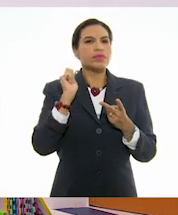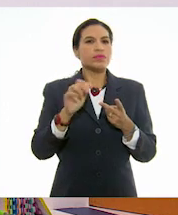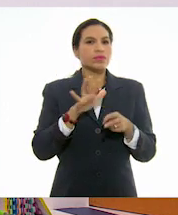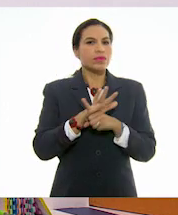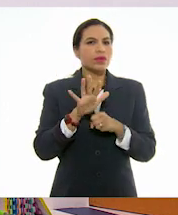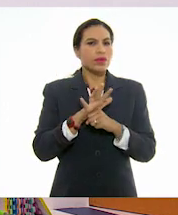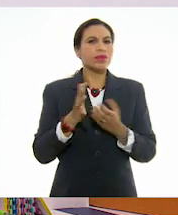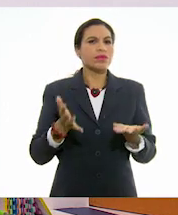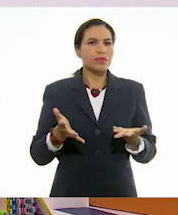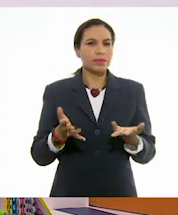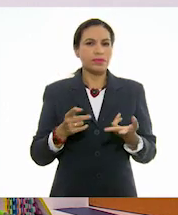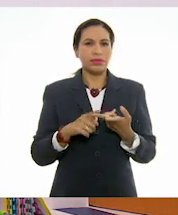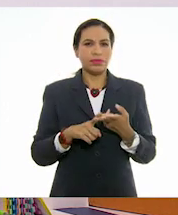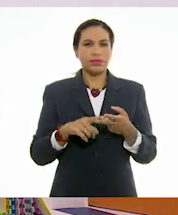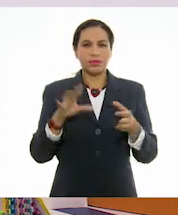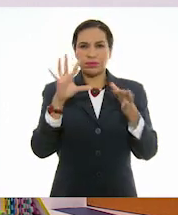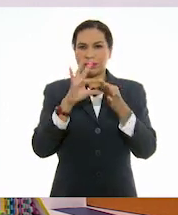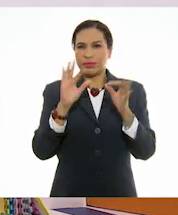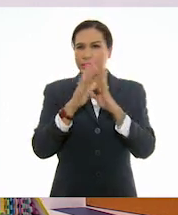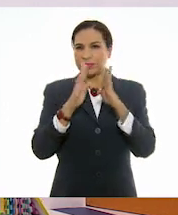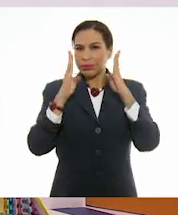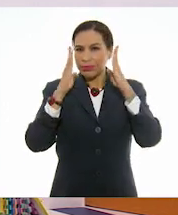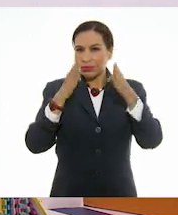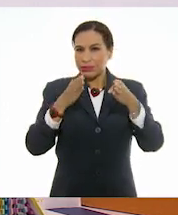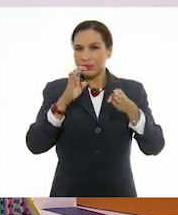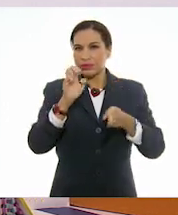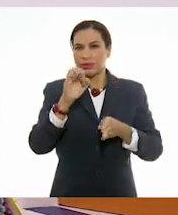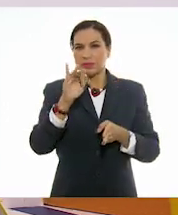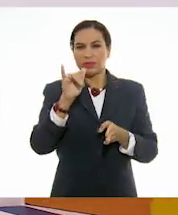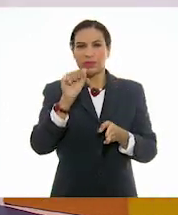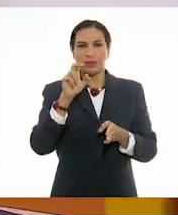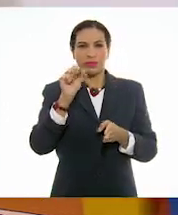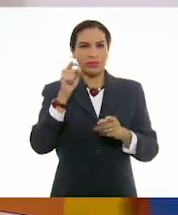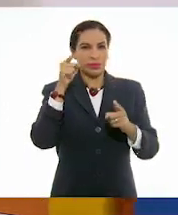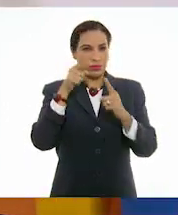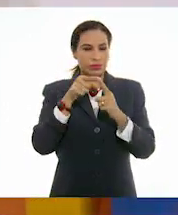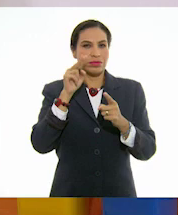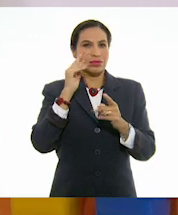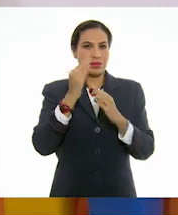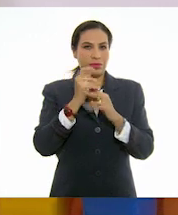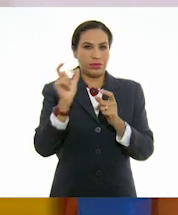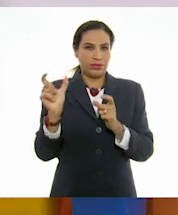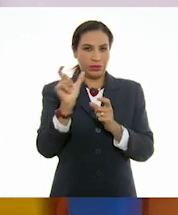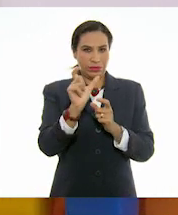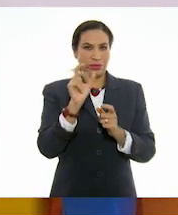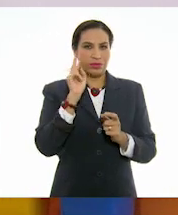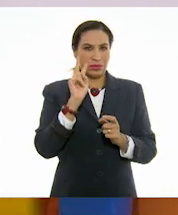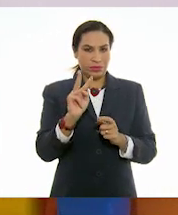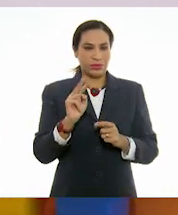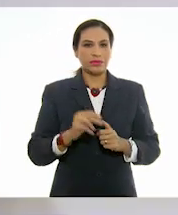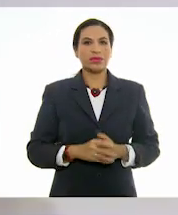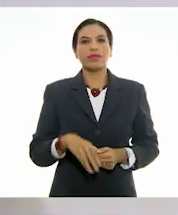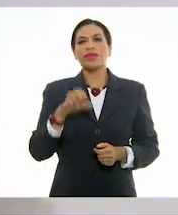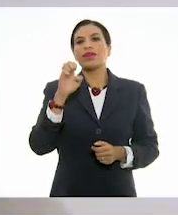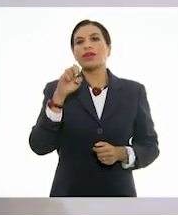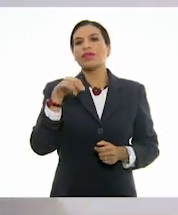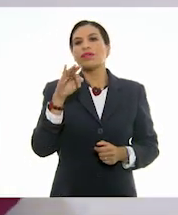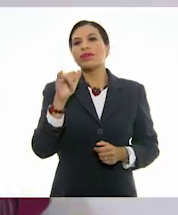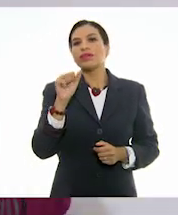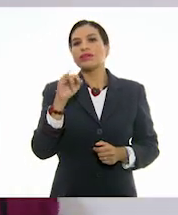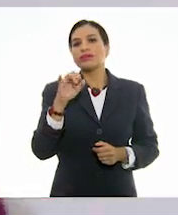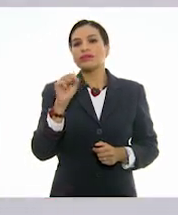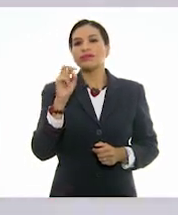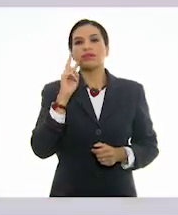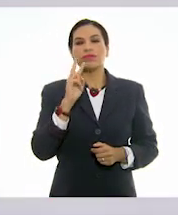el del énfasis. Énfasis. Muy bien. Entonces lo vamos a colocar por aquí. Ajá. El énfasis. Muy bien.